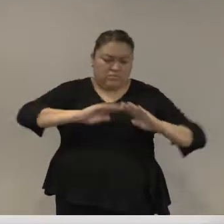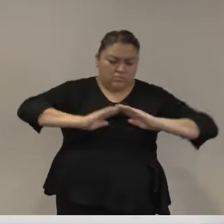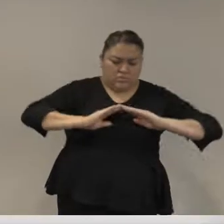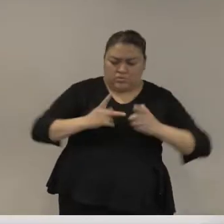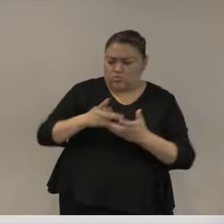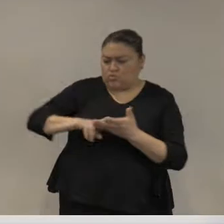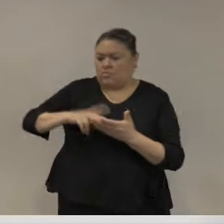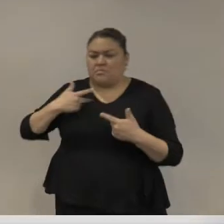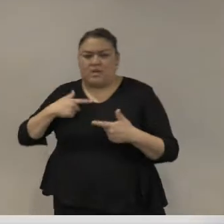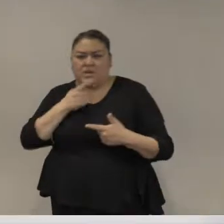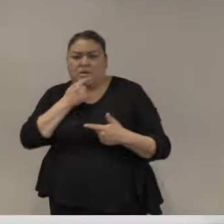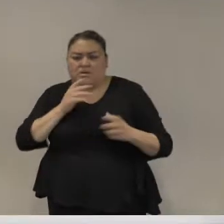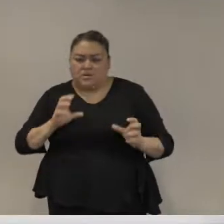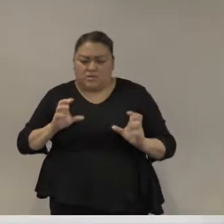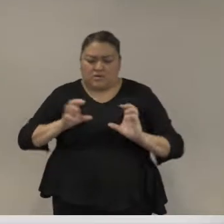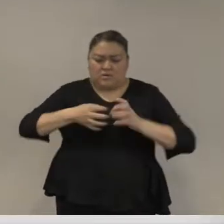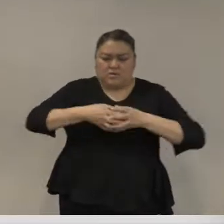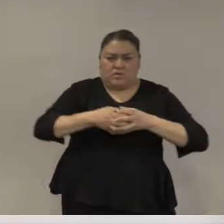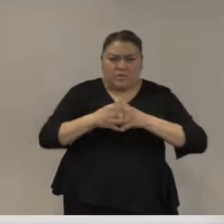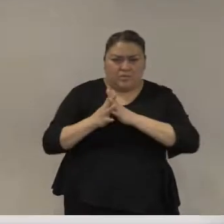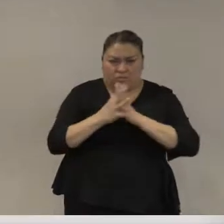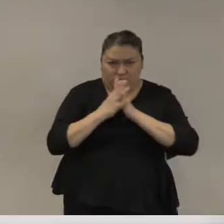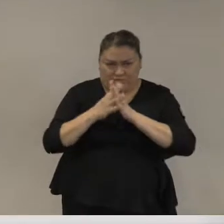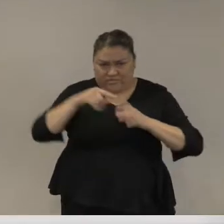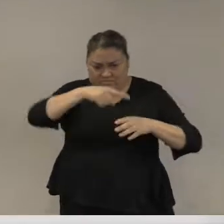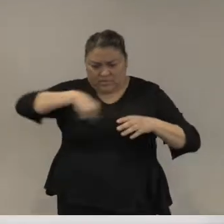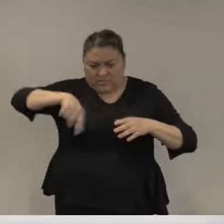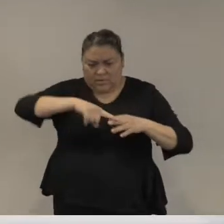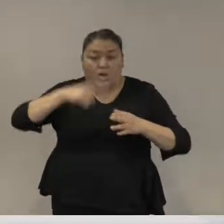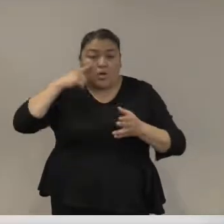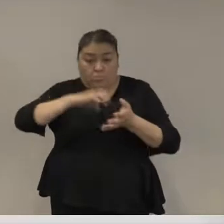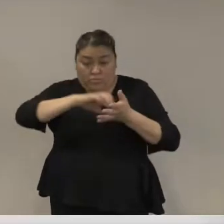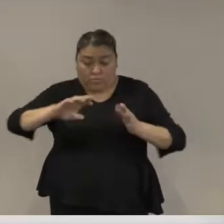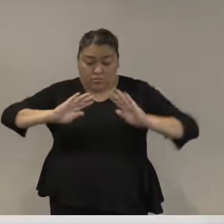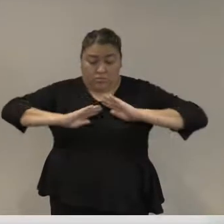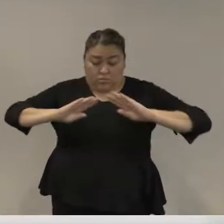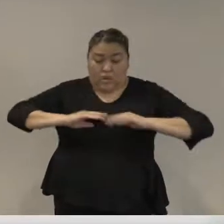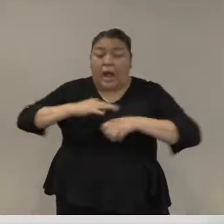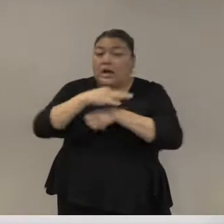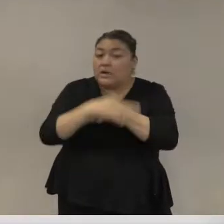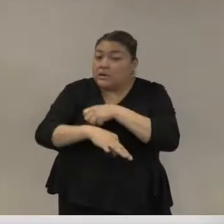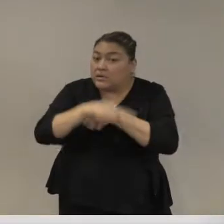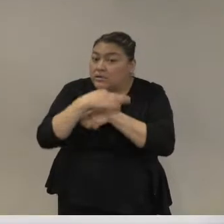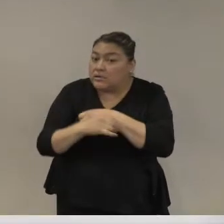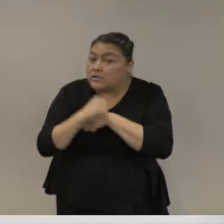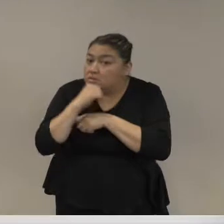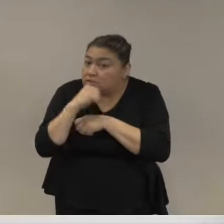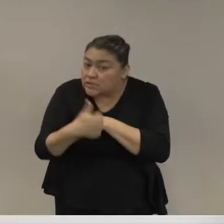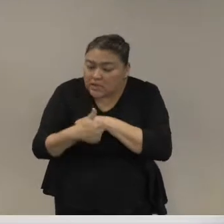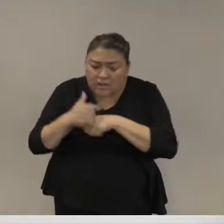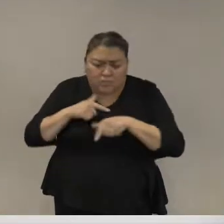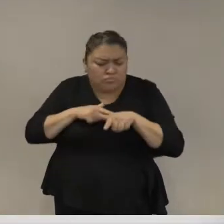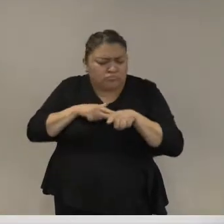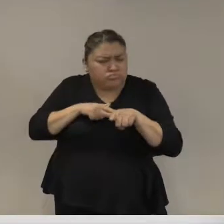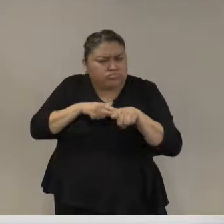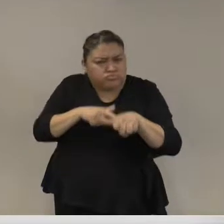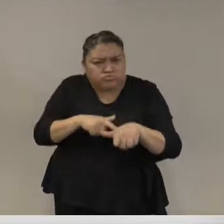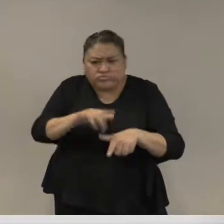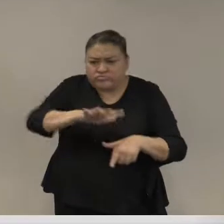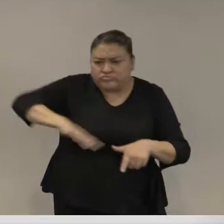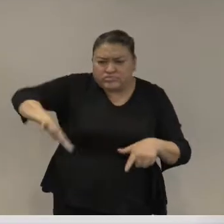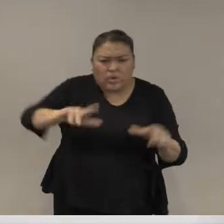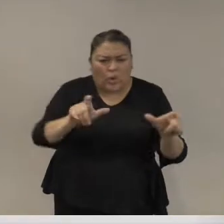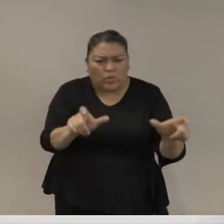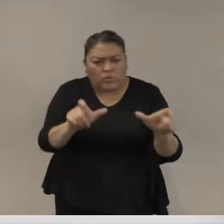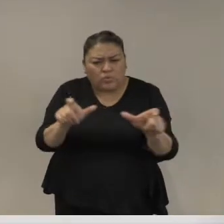porque si el papel interno no es temporal si hacer esas operaciones de seguridad interna llegan a